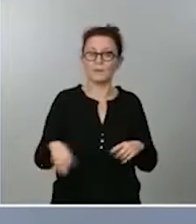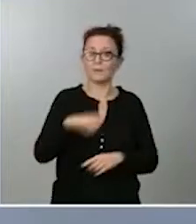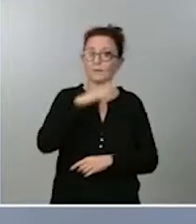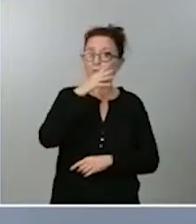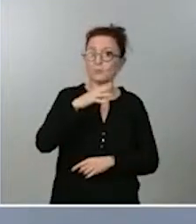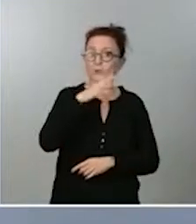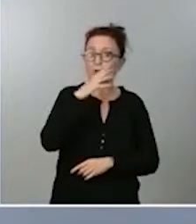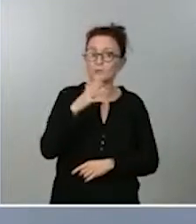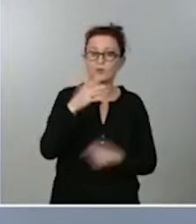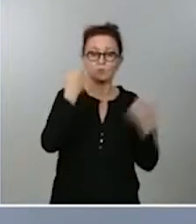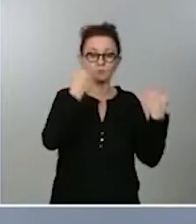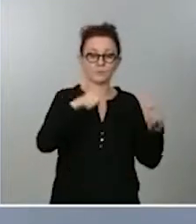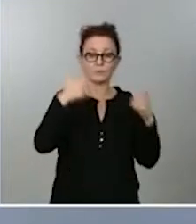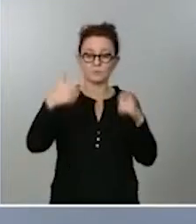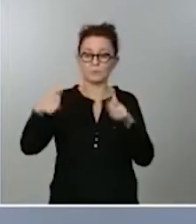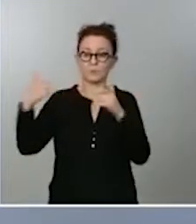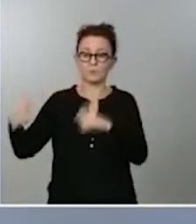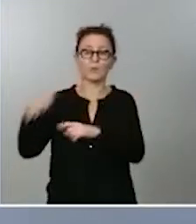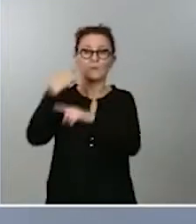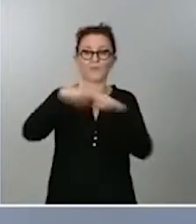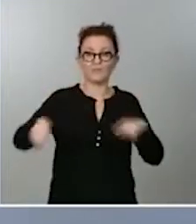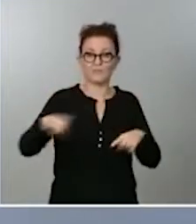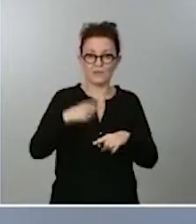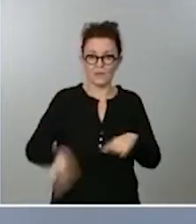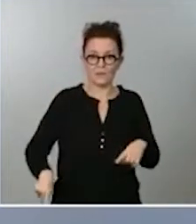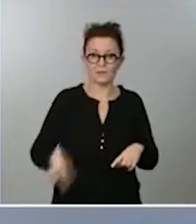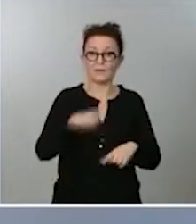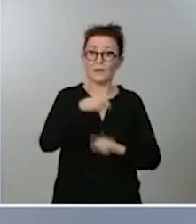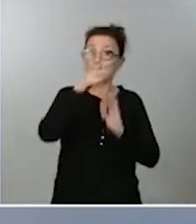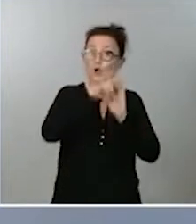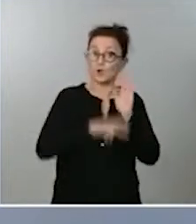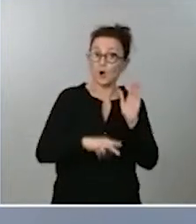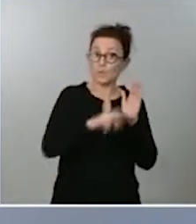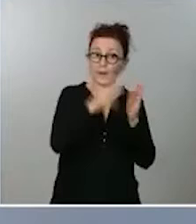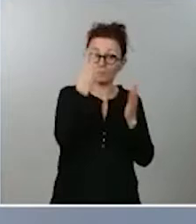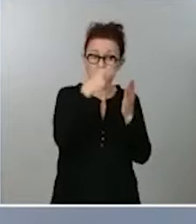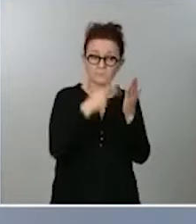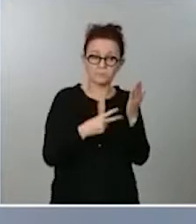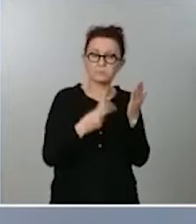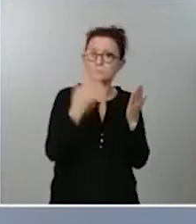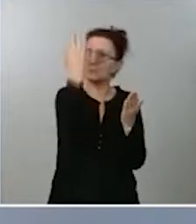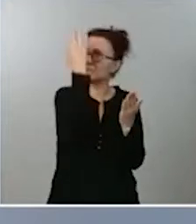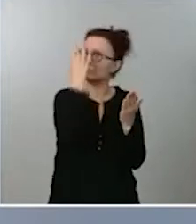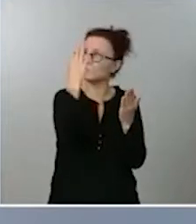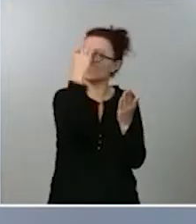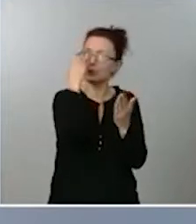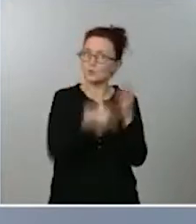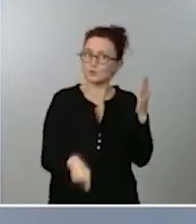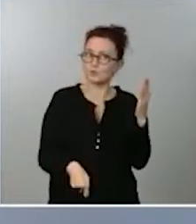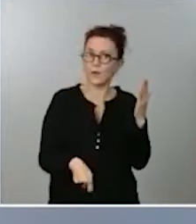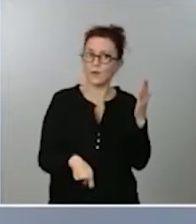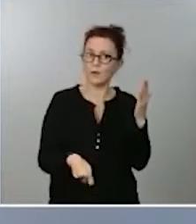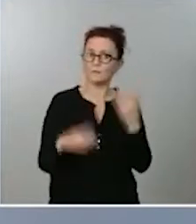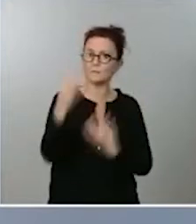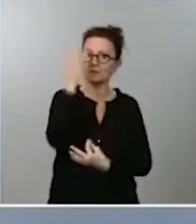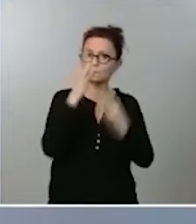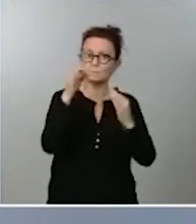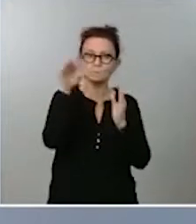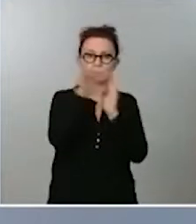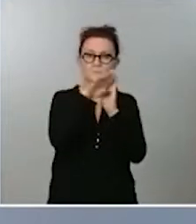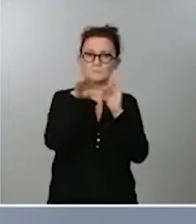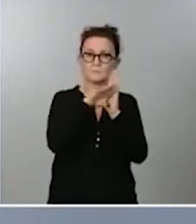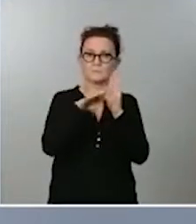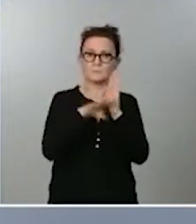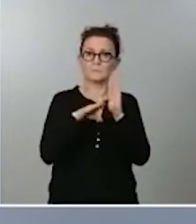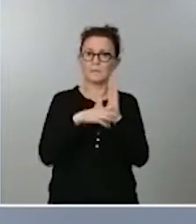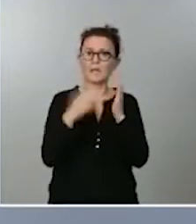diferente. Cuando se vea la norma se comprobará que es una norma muy estricta, una norma muy precisa y es una norma muy desarrollada